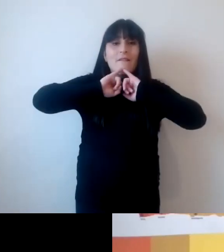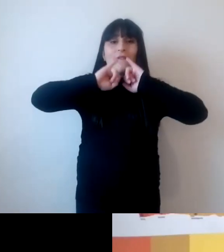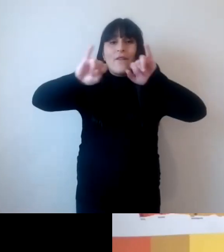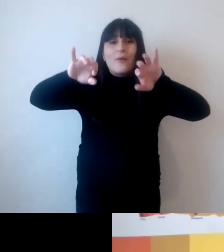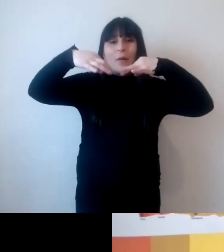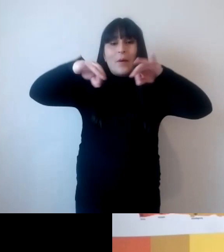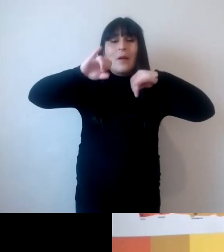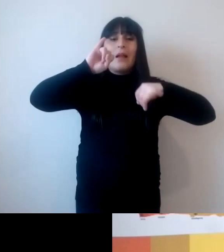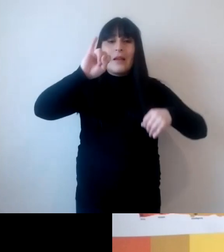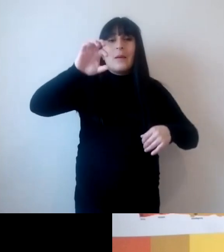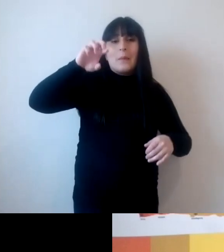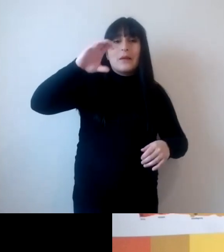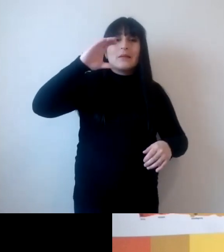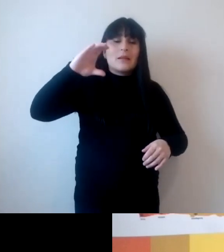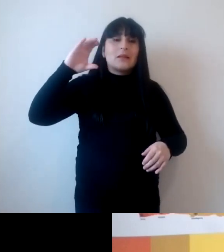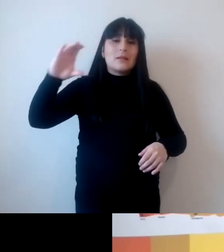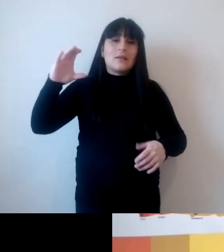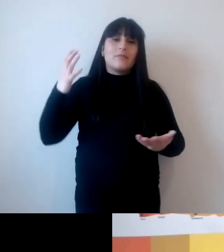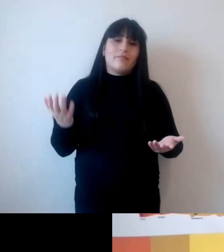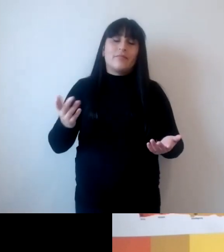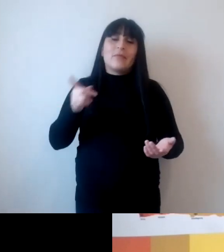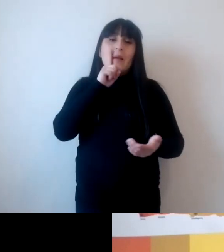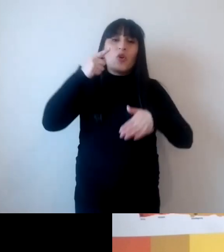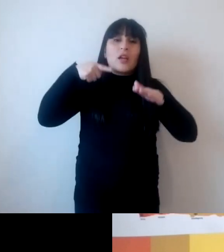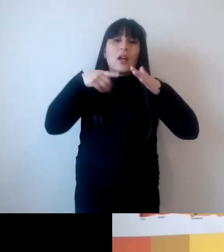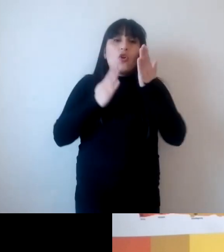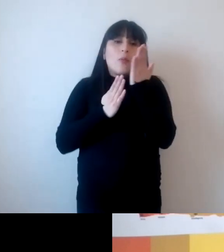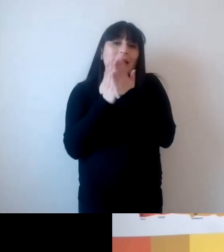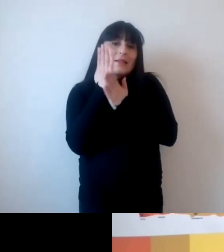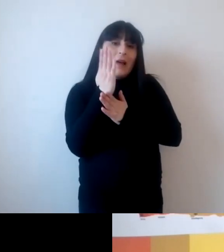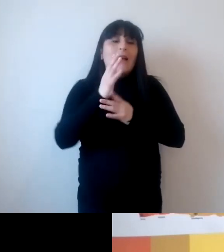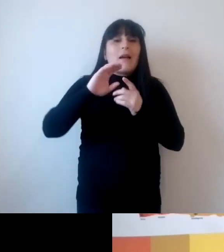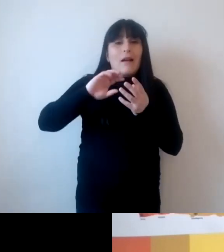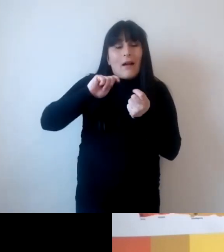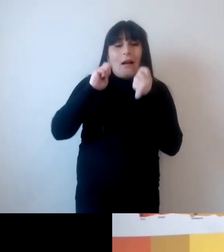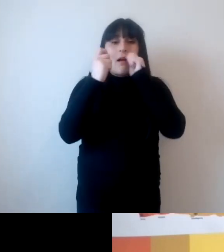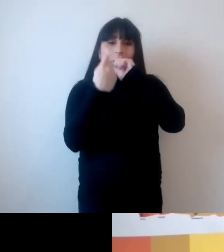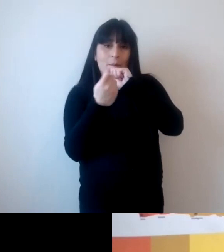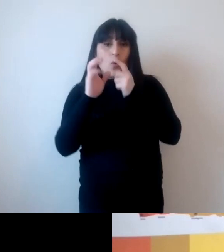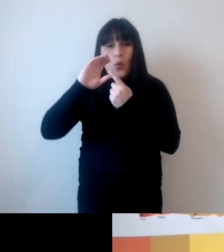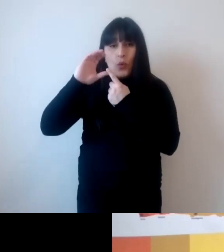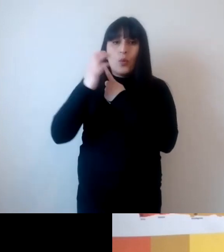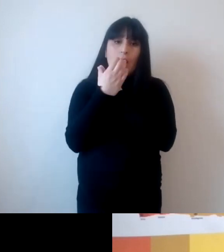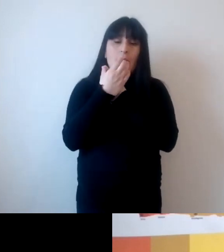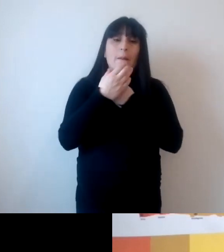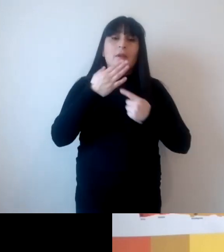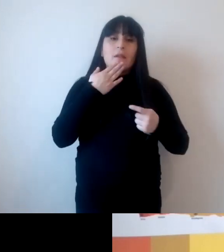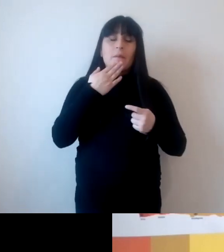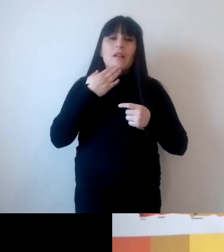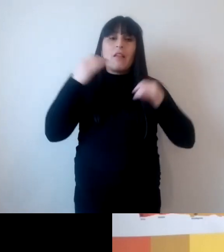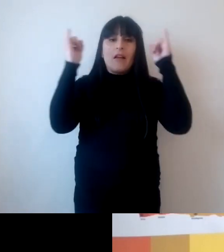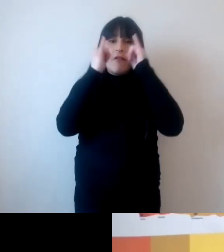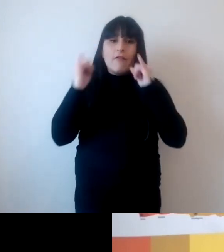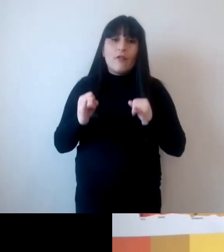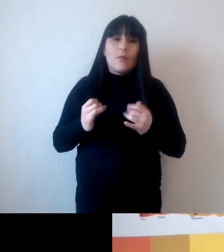del grupo 3 del IPCC sobre mitigación tenemos que introducir cambios socioculturales pero que tienen que ir aparejados a cambios estructurales en los modelos de